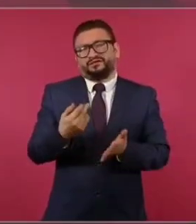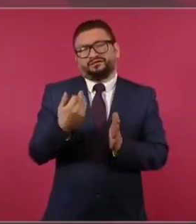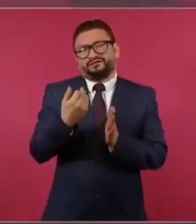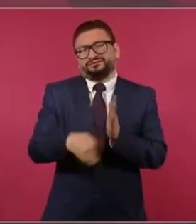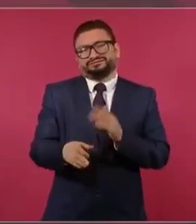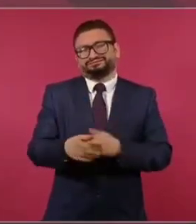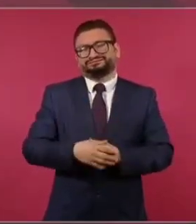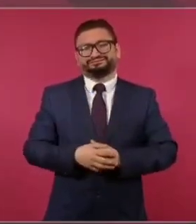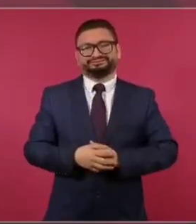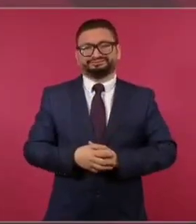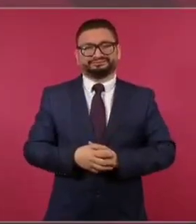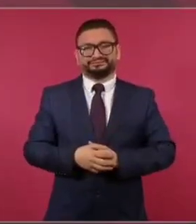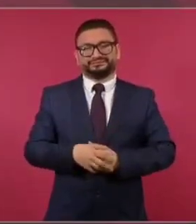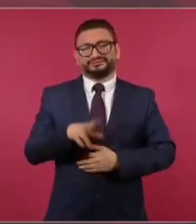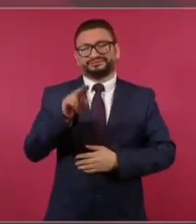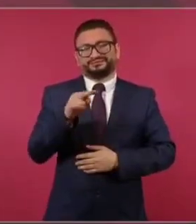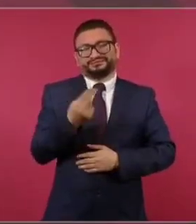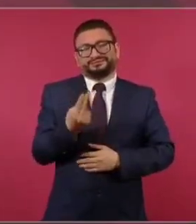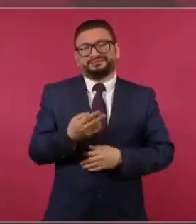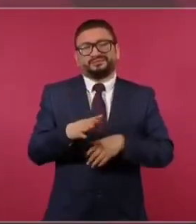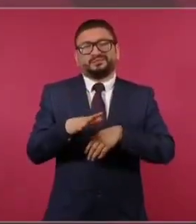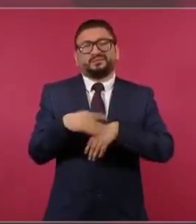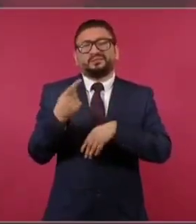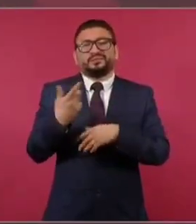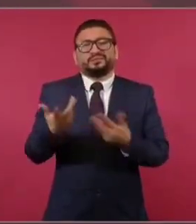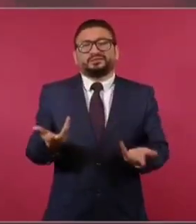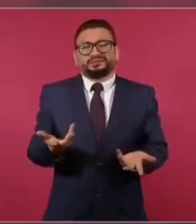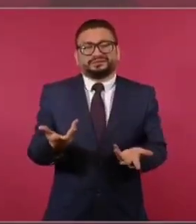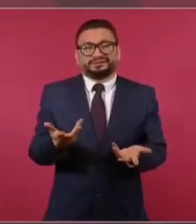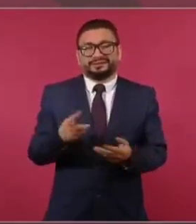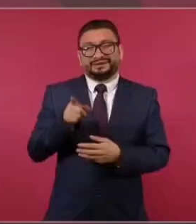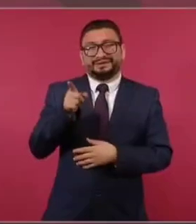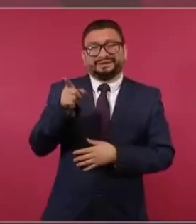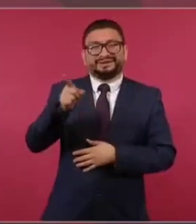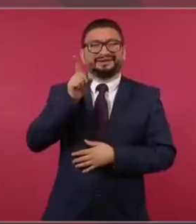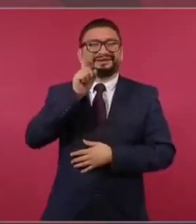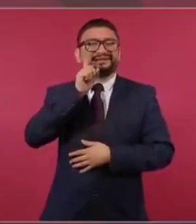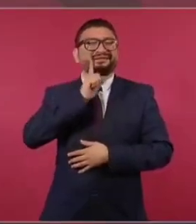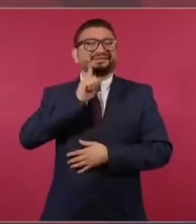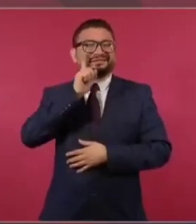no va a hacer falta porque ella tiene